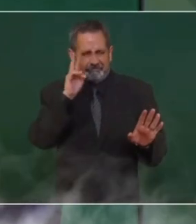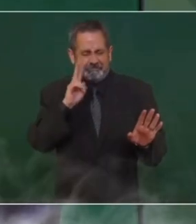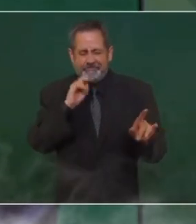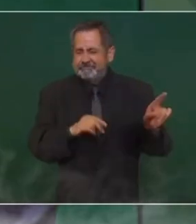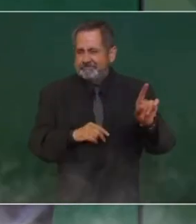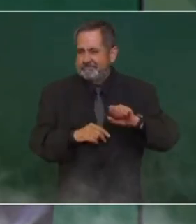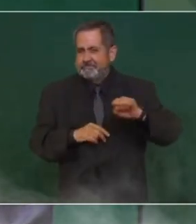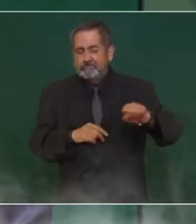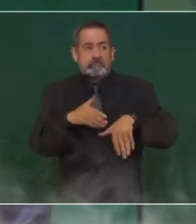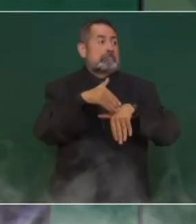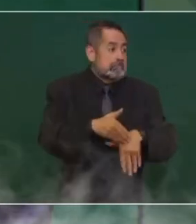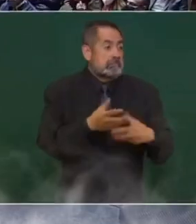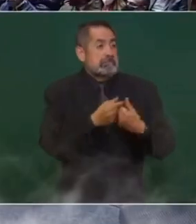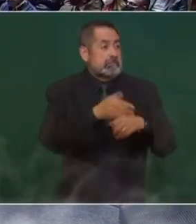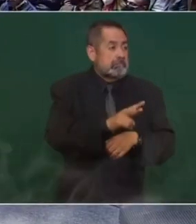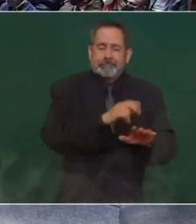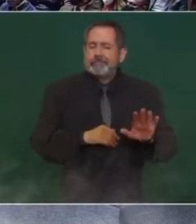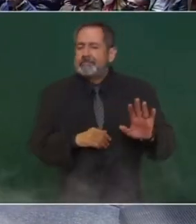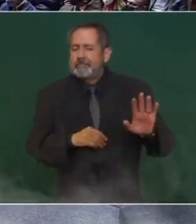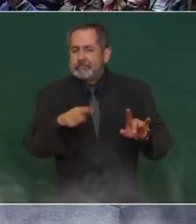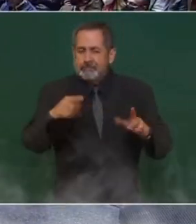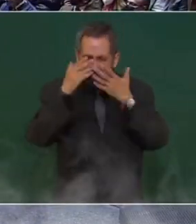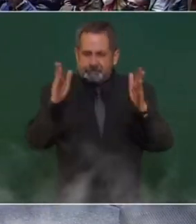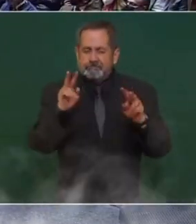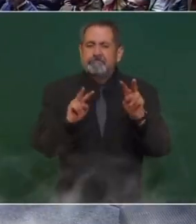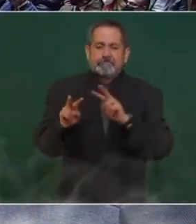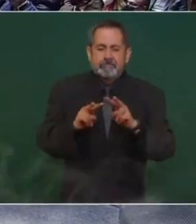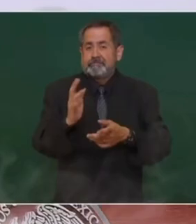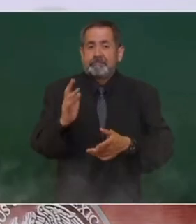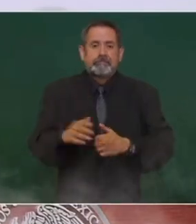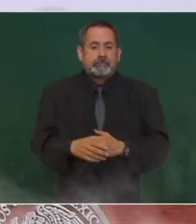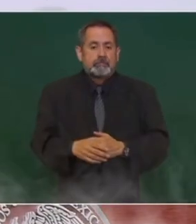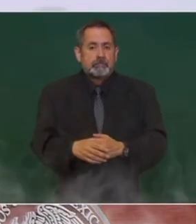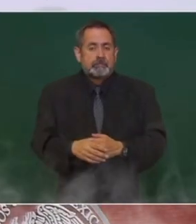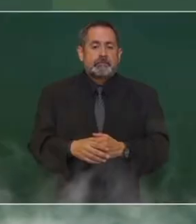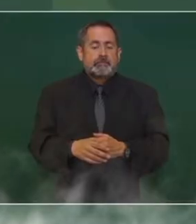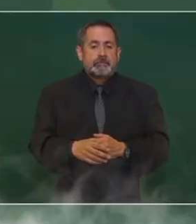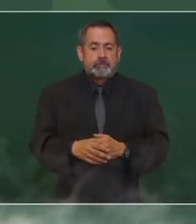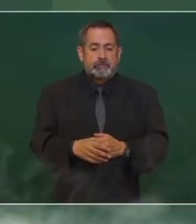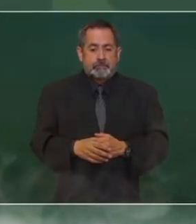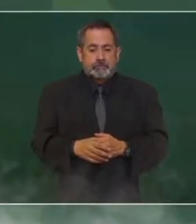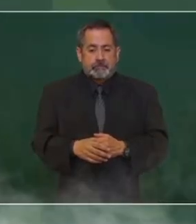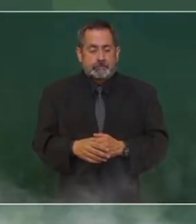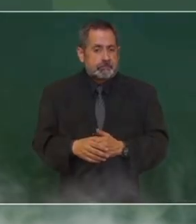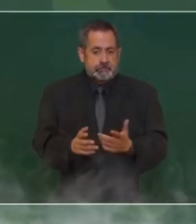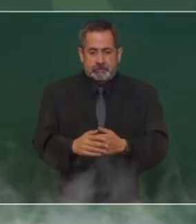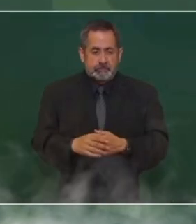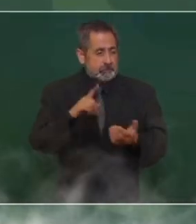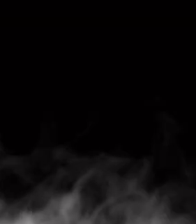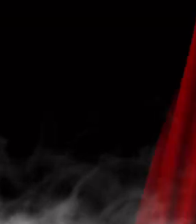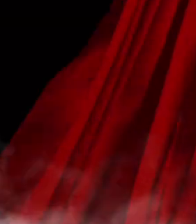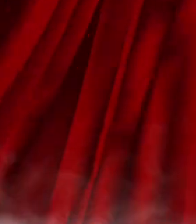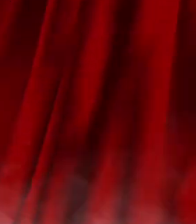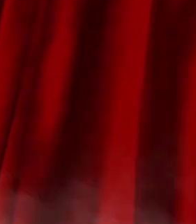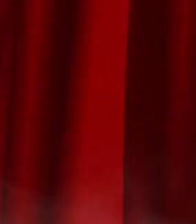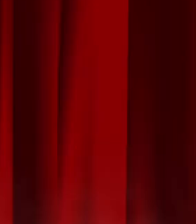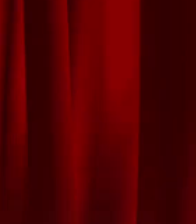el fanatismo, el dogmatismo, de ver las cosas con objetividad, porque es una exageración.